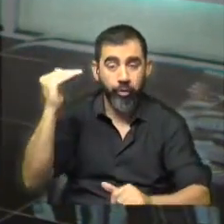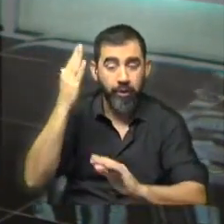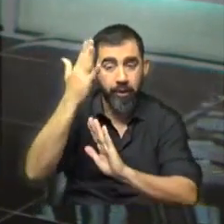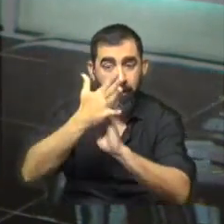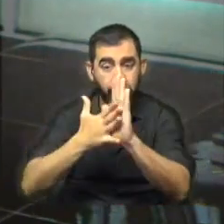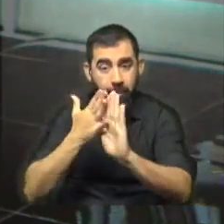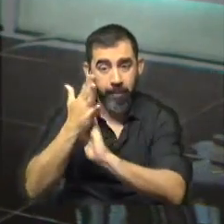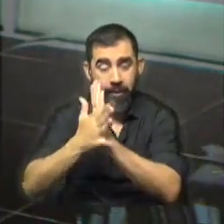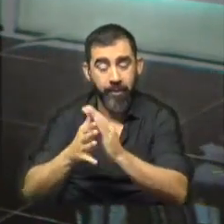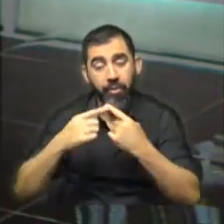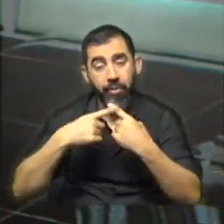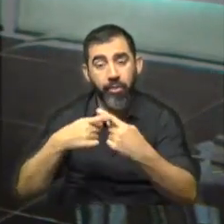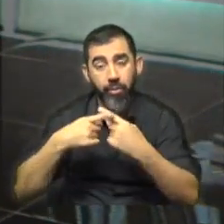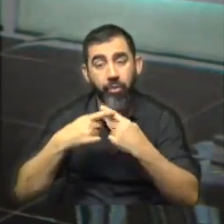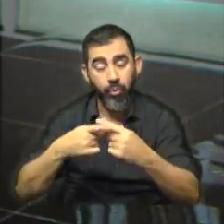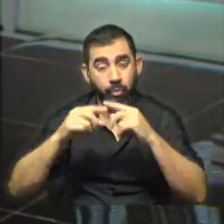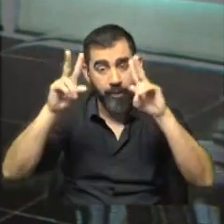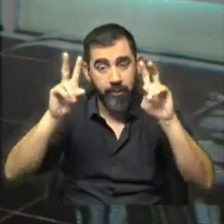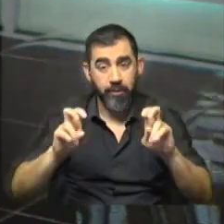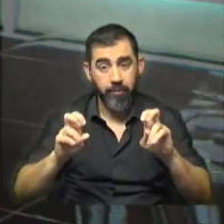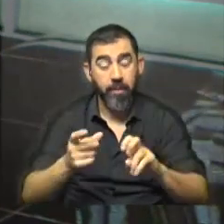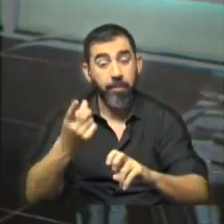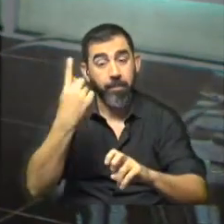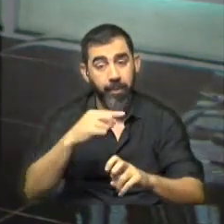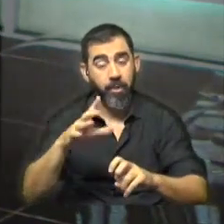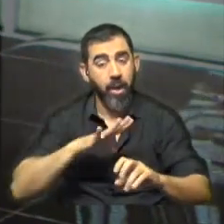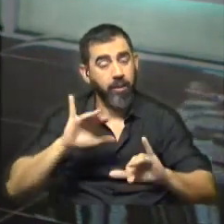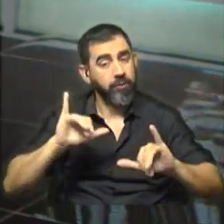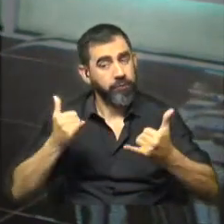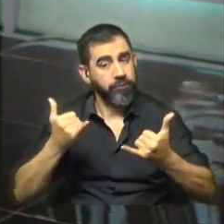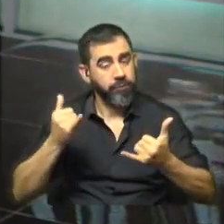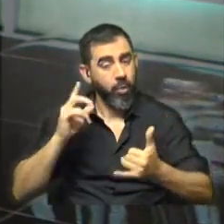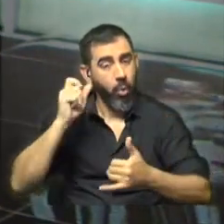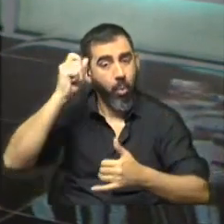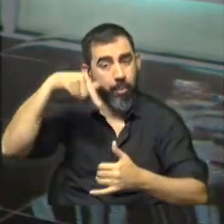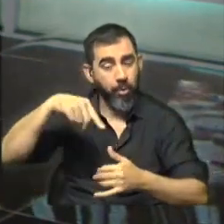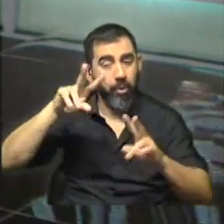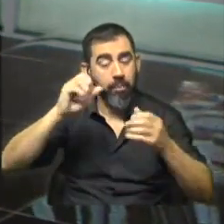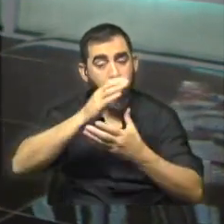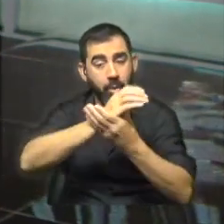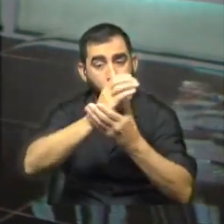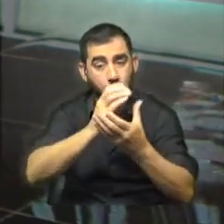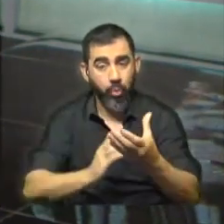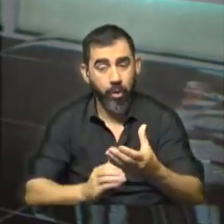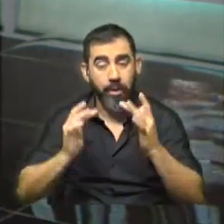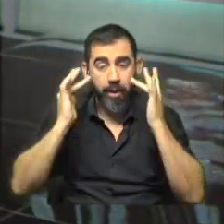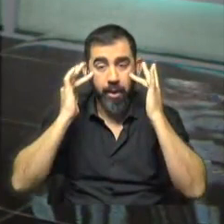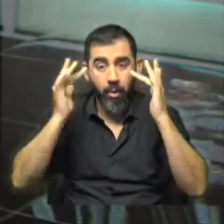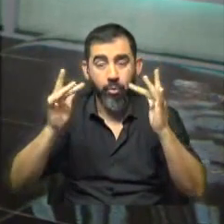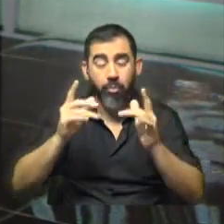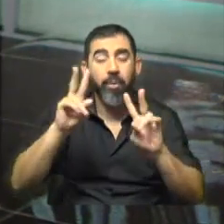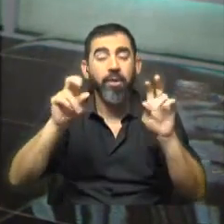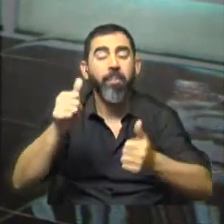país discutirán este tema, pero ya hay posturas en relación al marco curricular y a la educación basado en